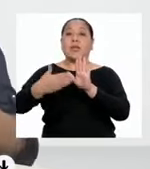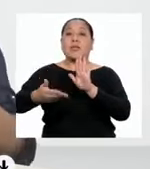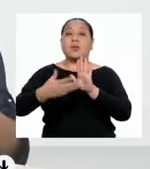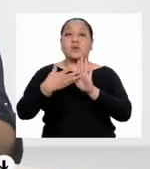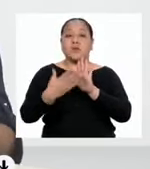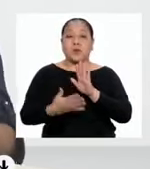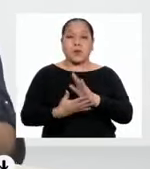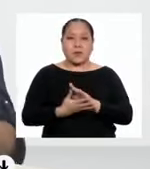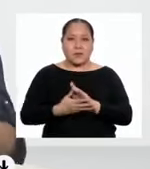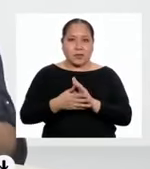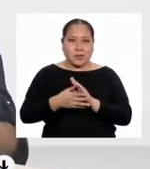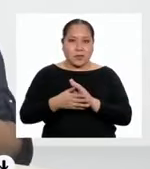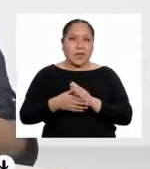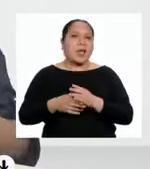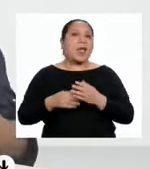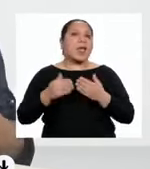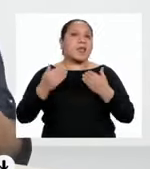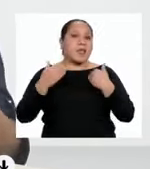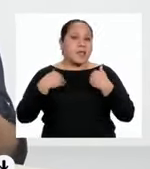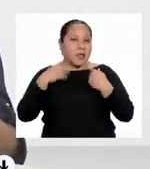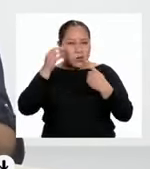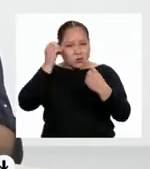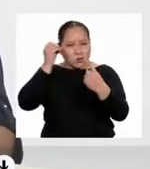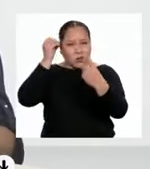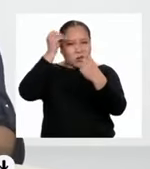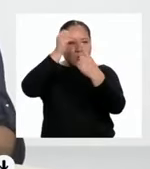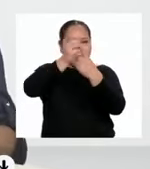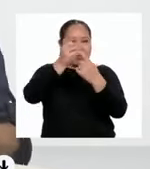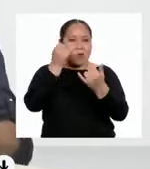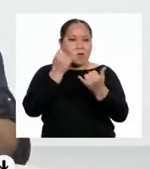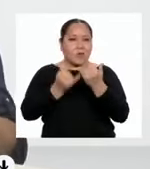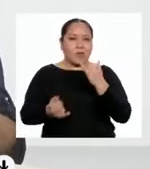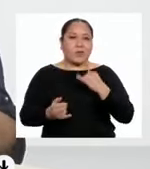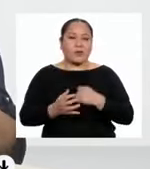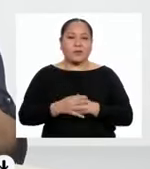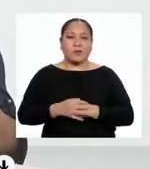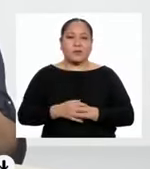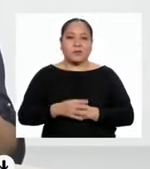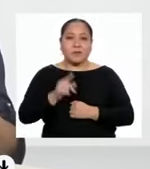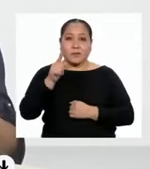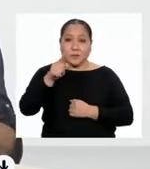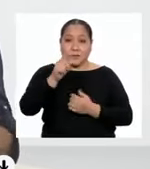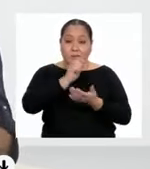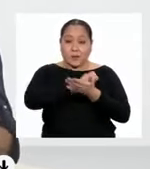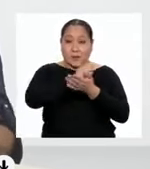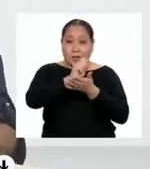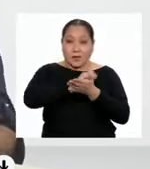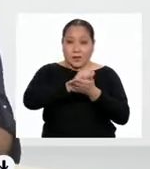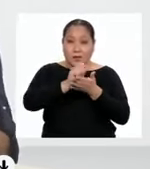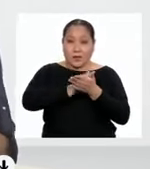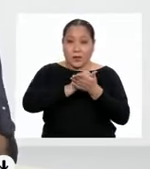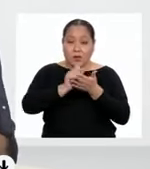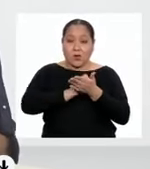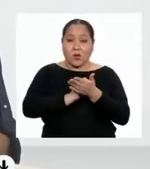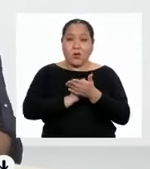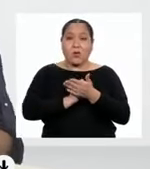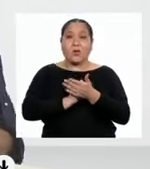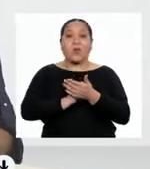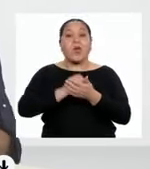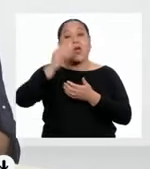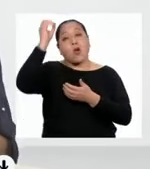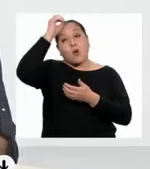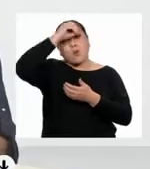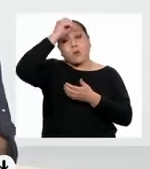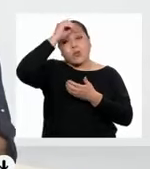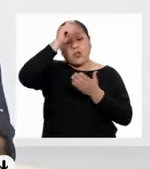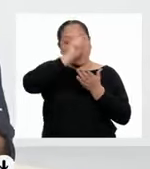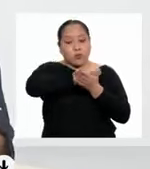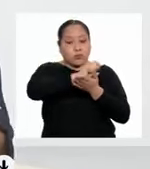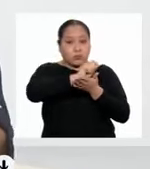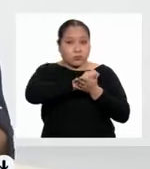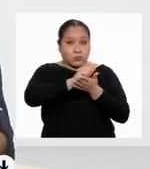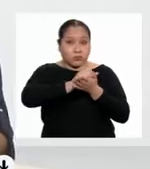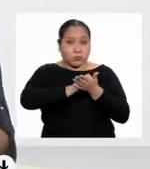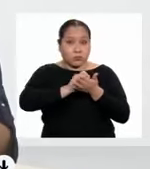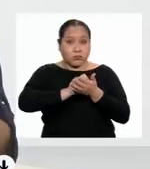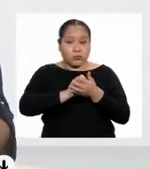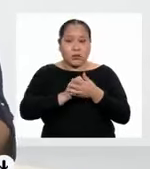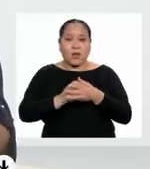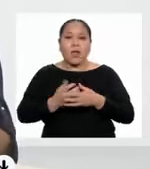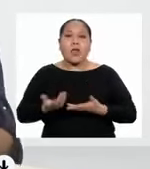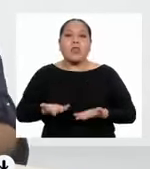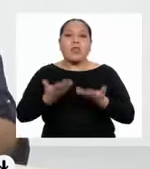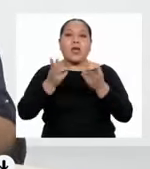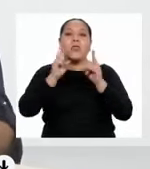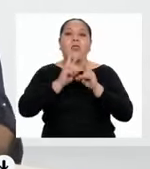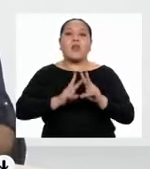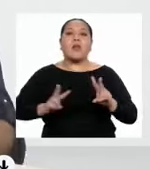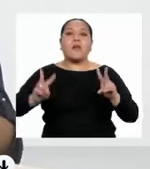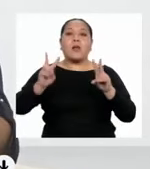con nuestro reto final, que será, escribir un artículo de opinión valorando la diversidad